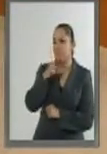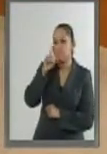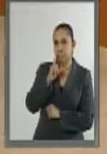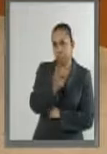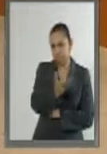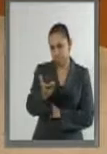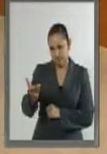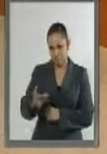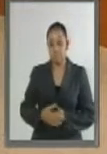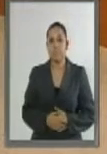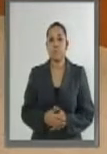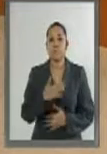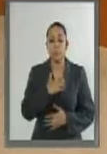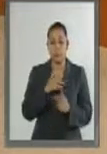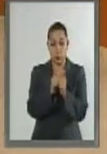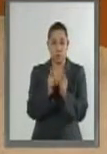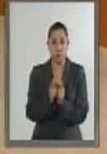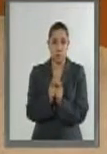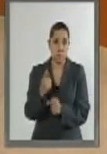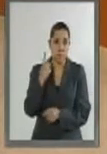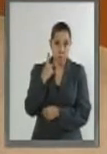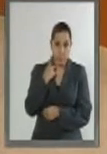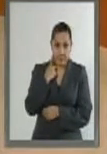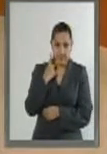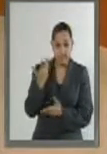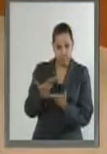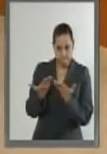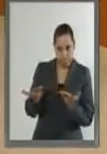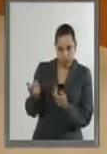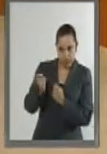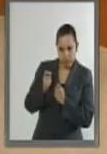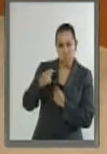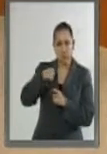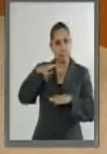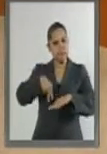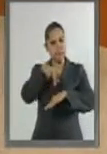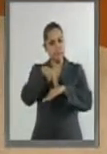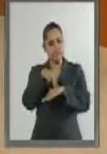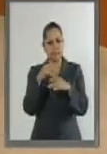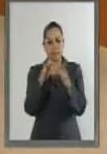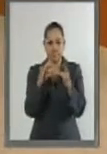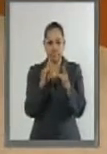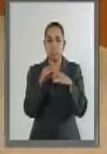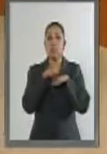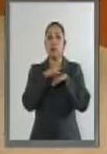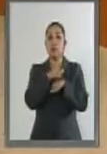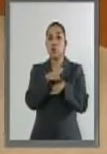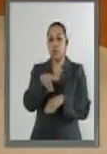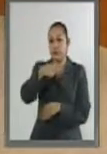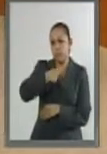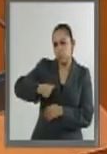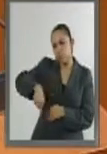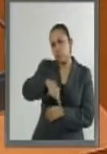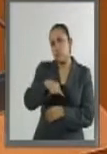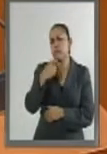parlamentario vengo a esta tribuna a fijar posicionamiento de nuestras expectativas